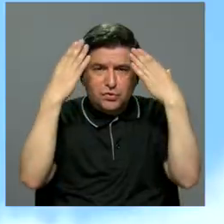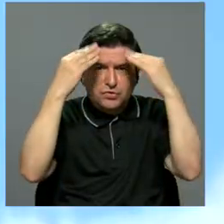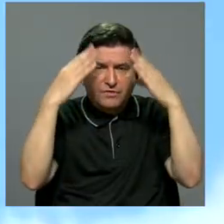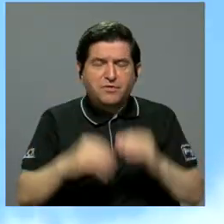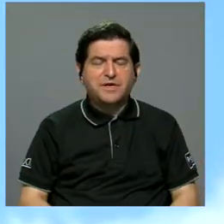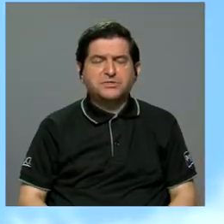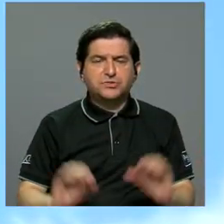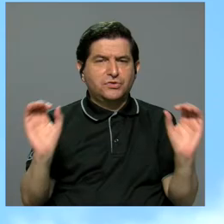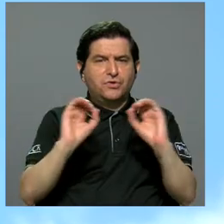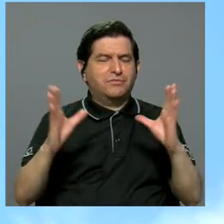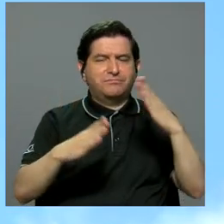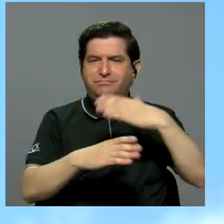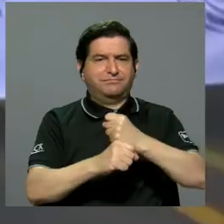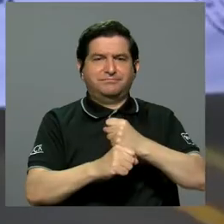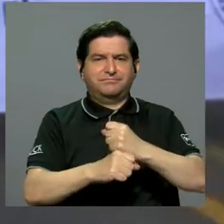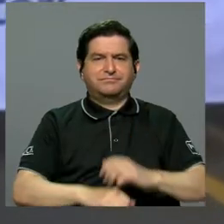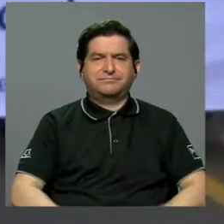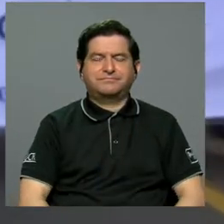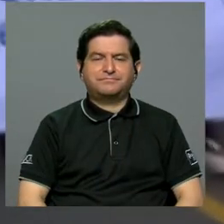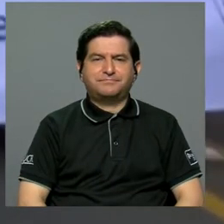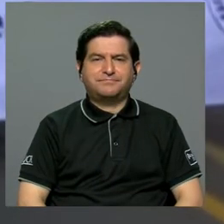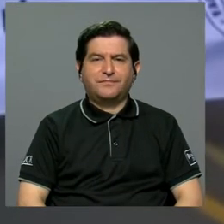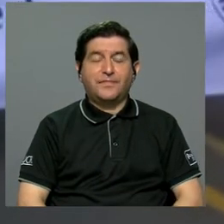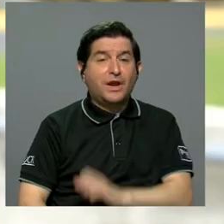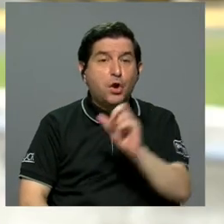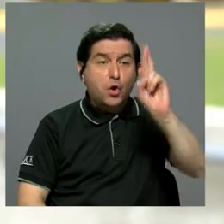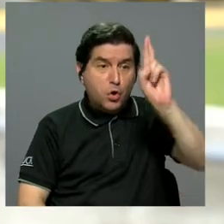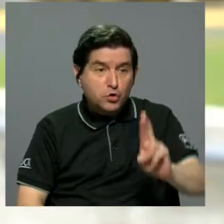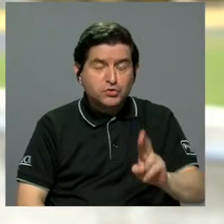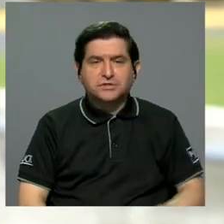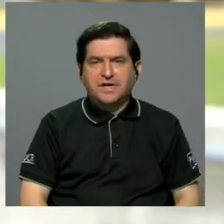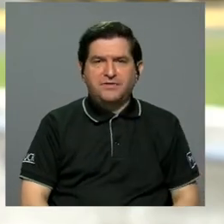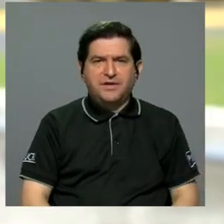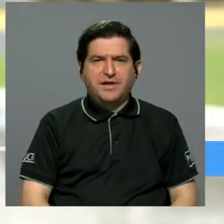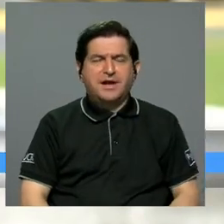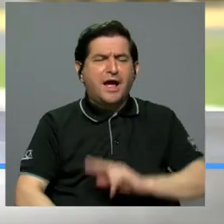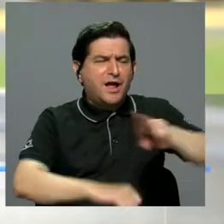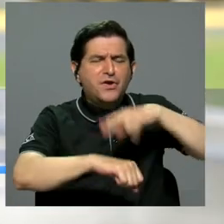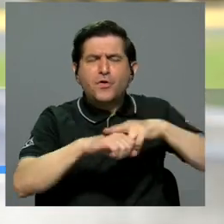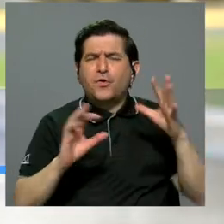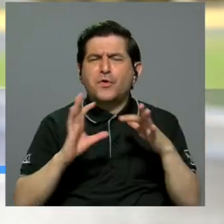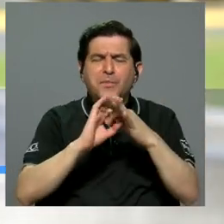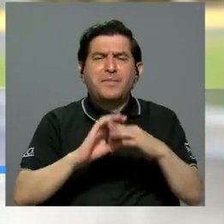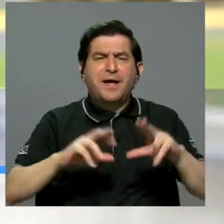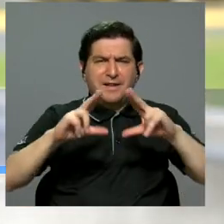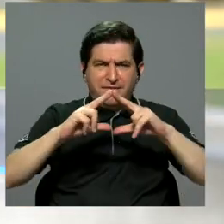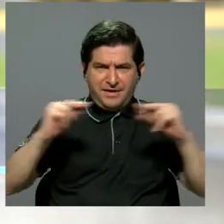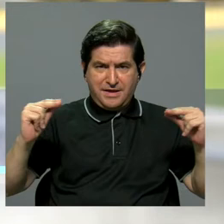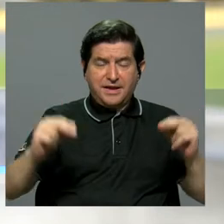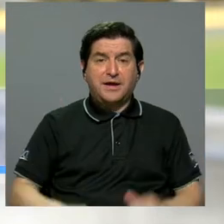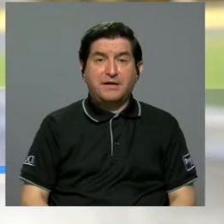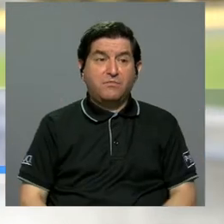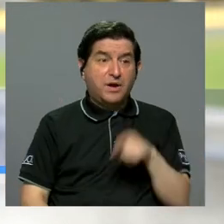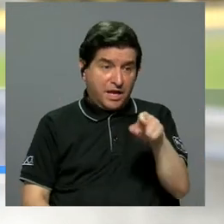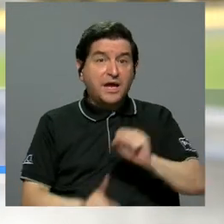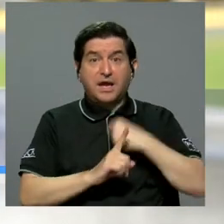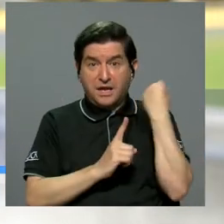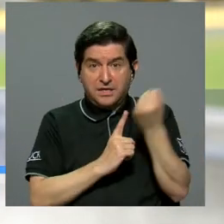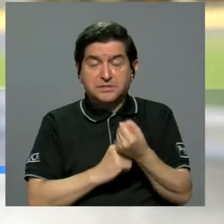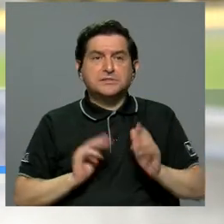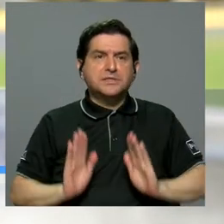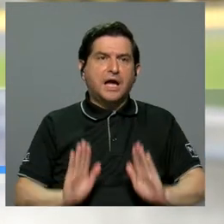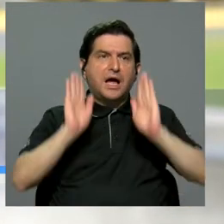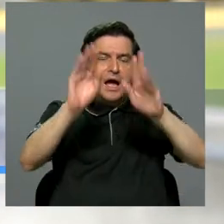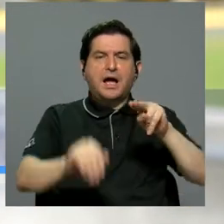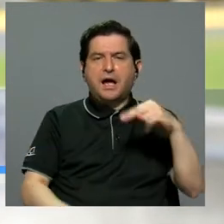esta nota aún no se había concretado. Que Costa Rica normalice relaciones con Nicaragua sería una